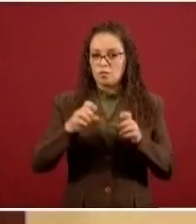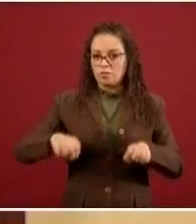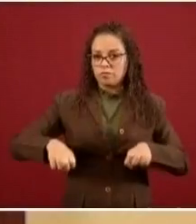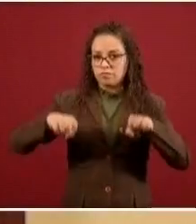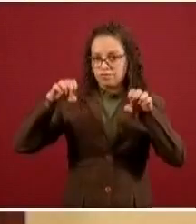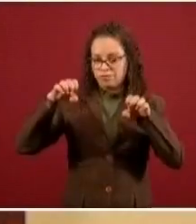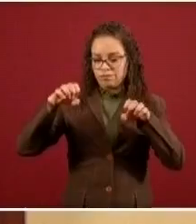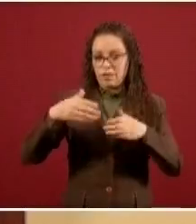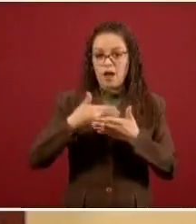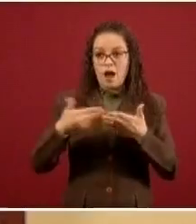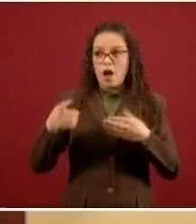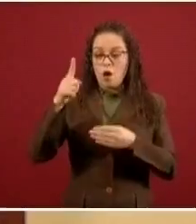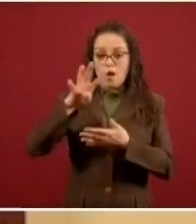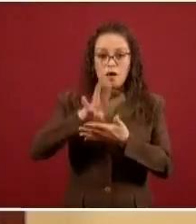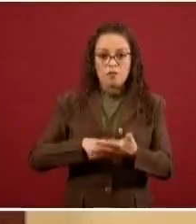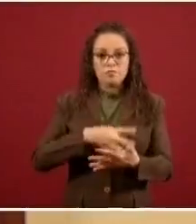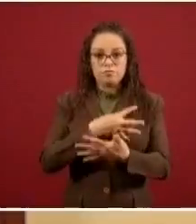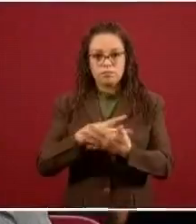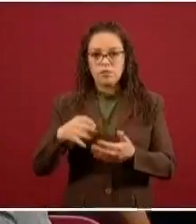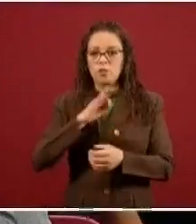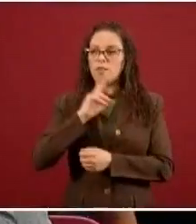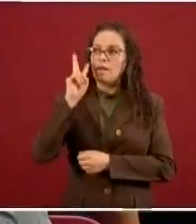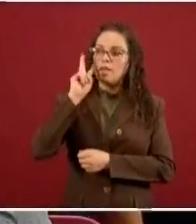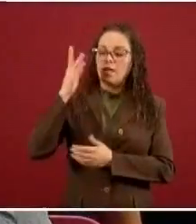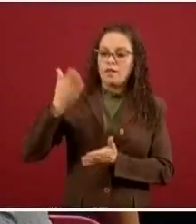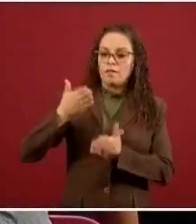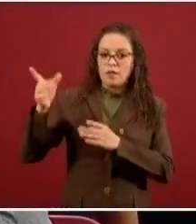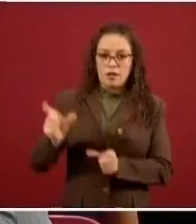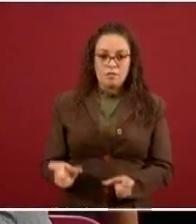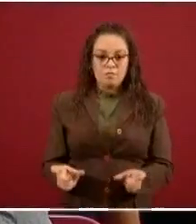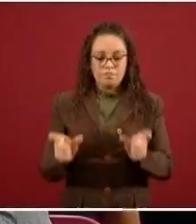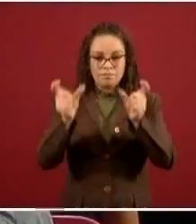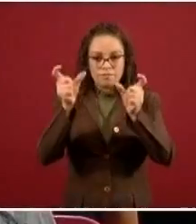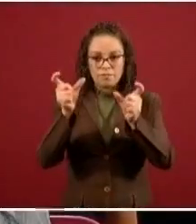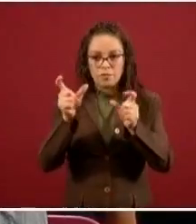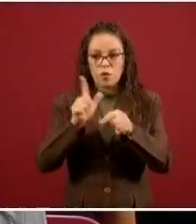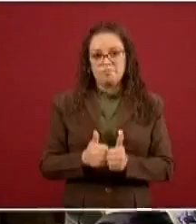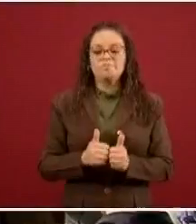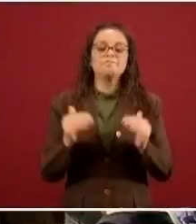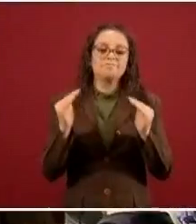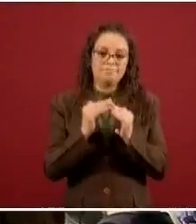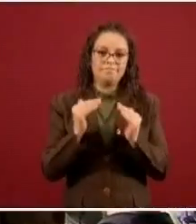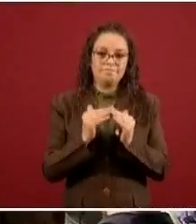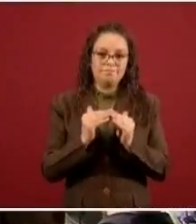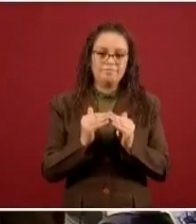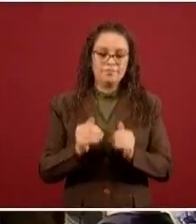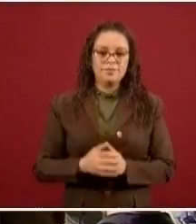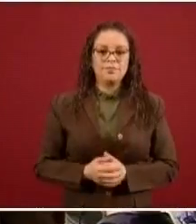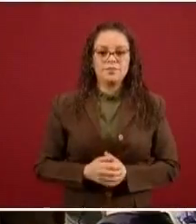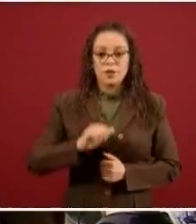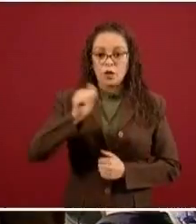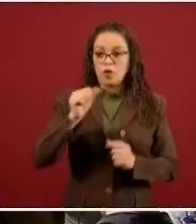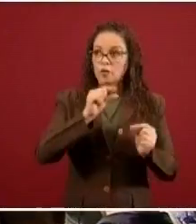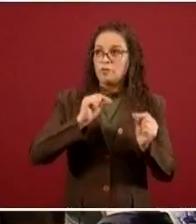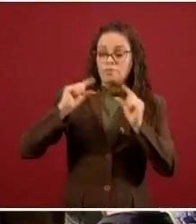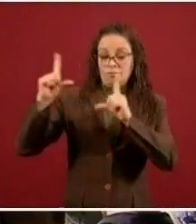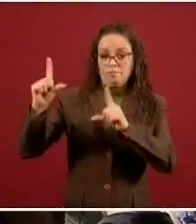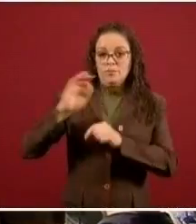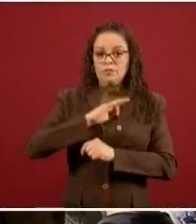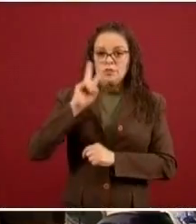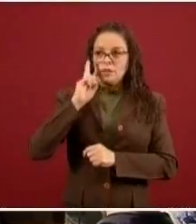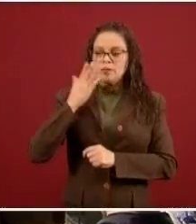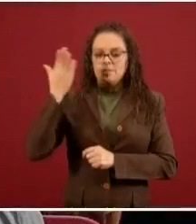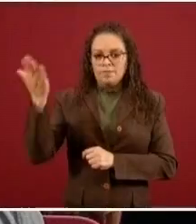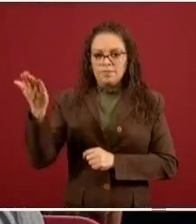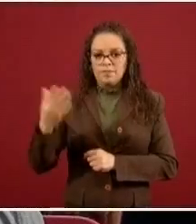pacientes positivos que se han recuperado del COVID-19, que suman 1.964, de los cuales ninguno requirió de intubación.